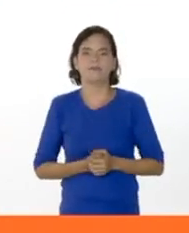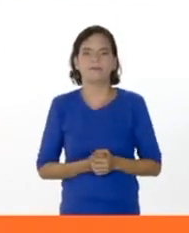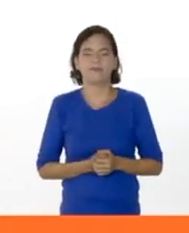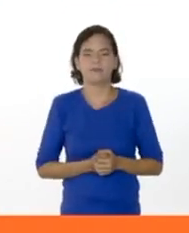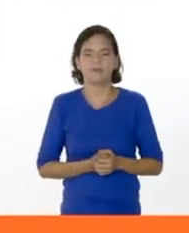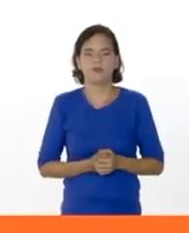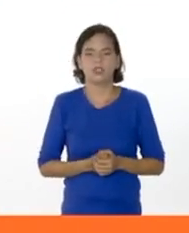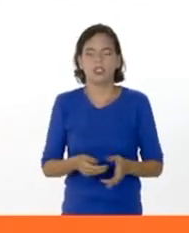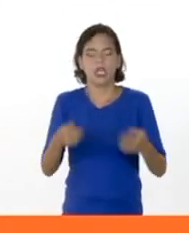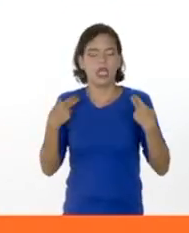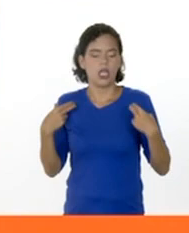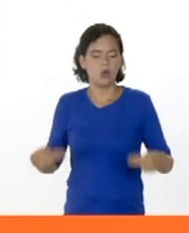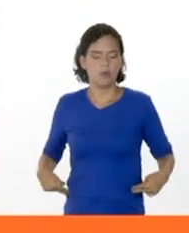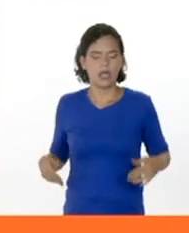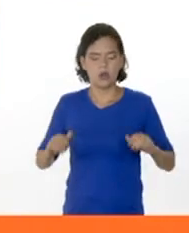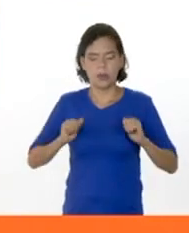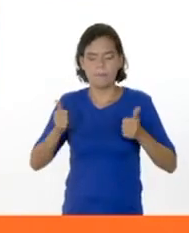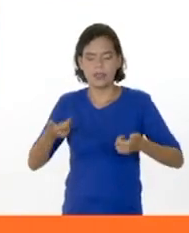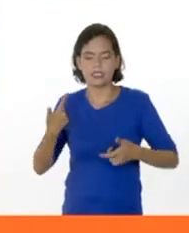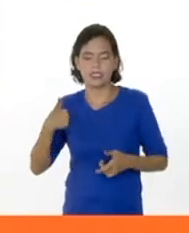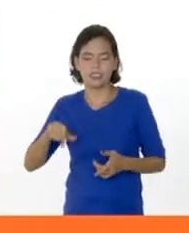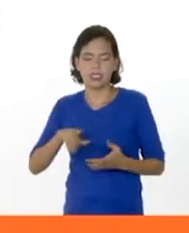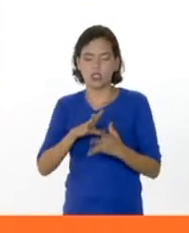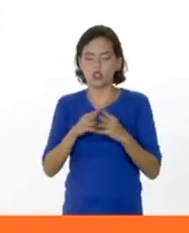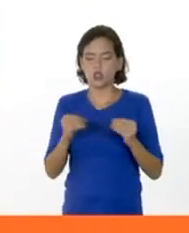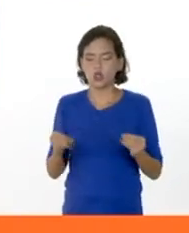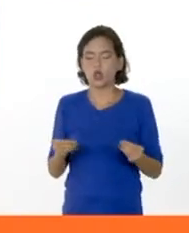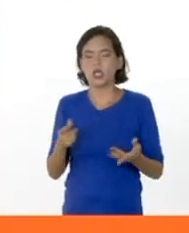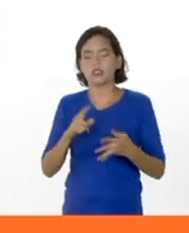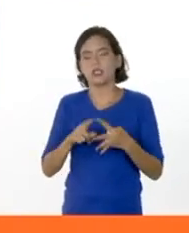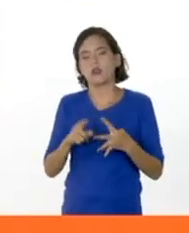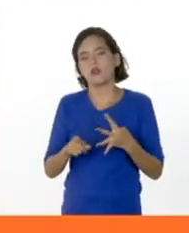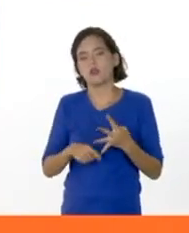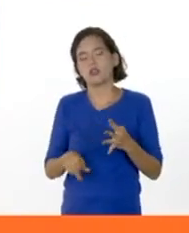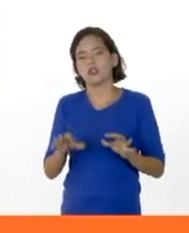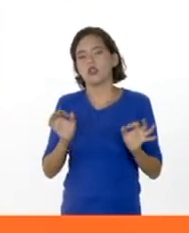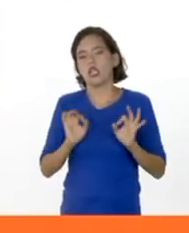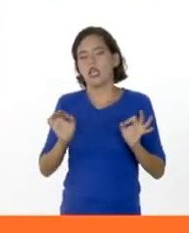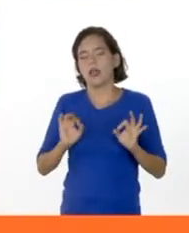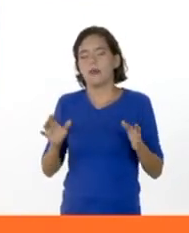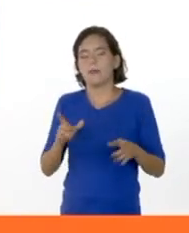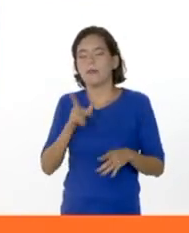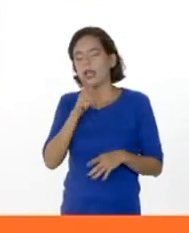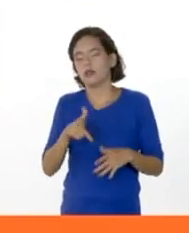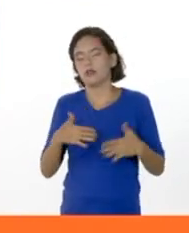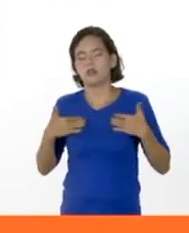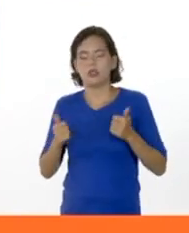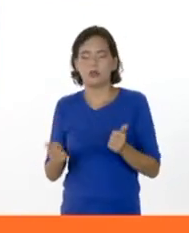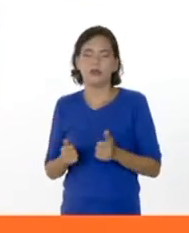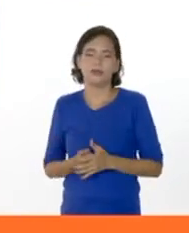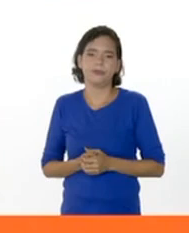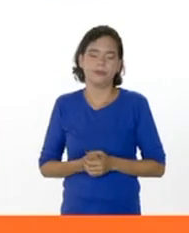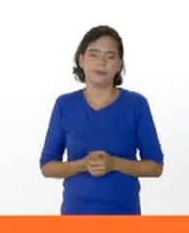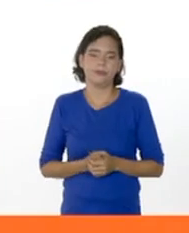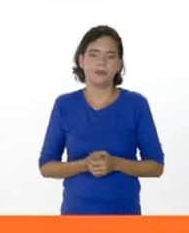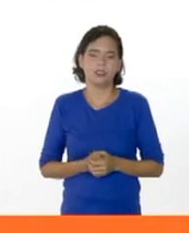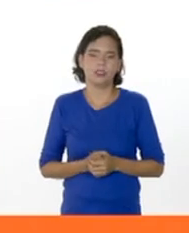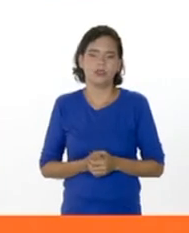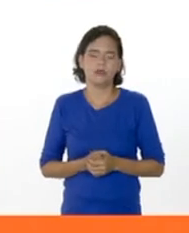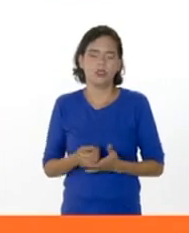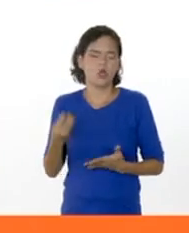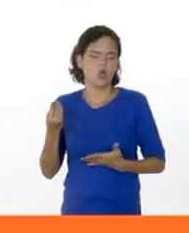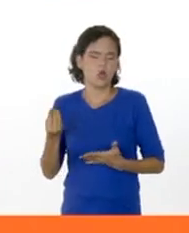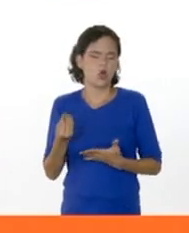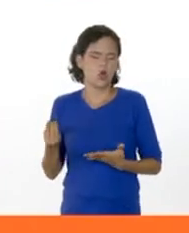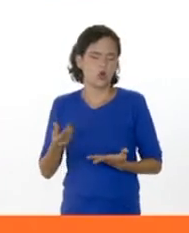El ser humano comienza a tener efectos secundarios que no son nadamente saludables. Pero, ¿cómo mitigar o